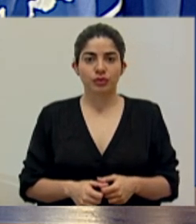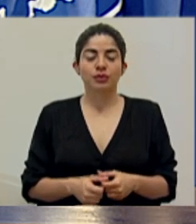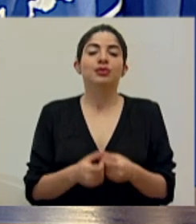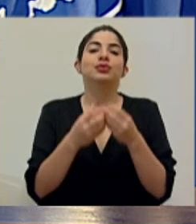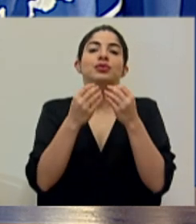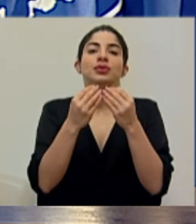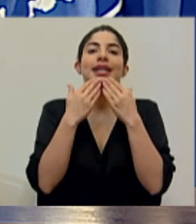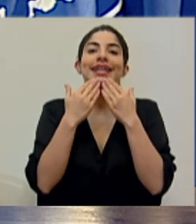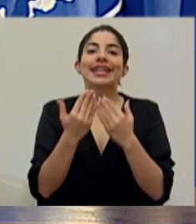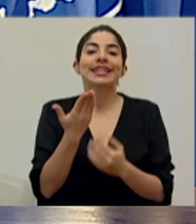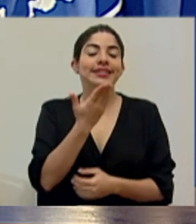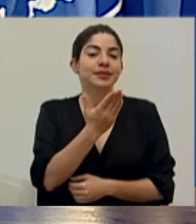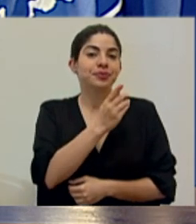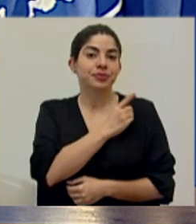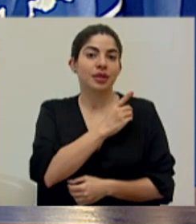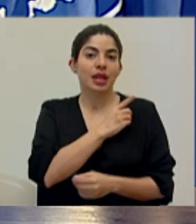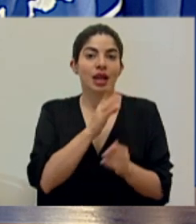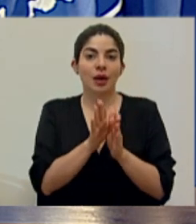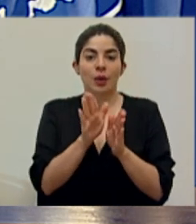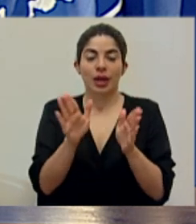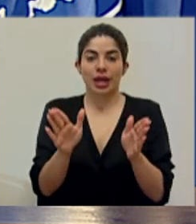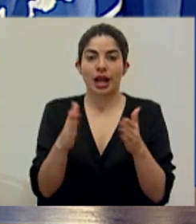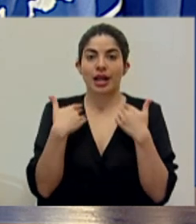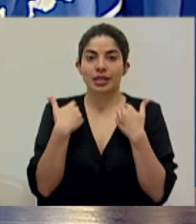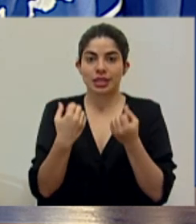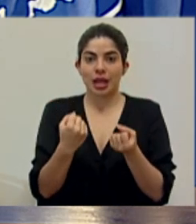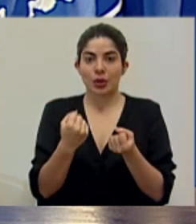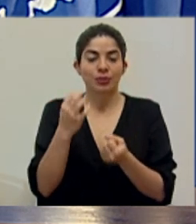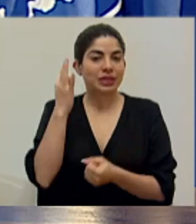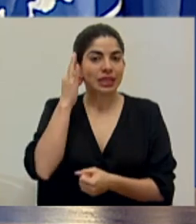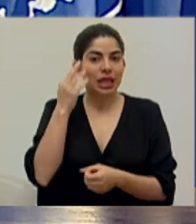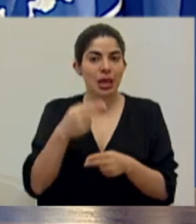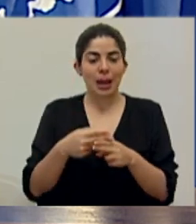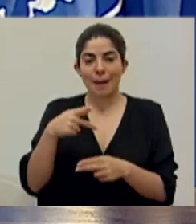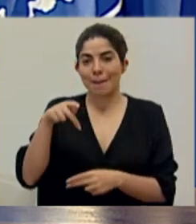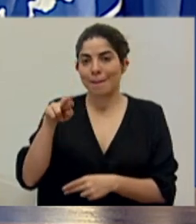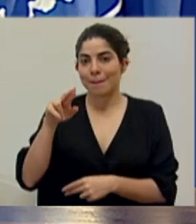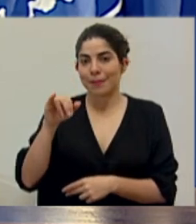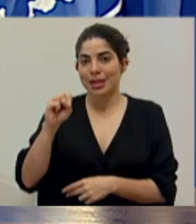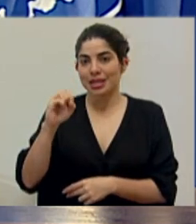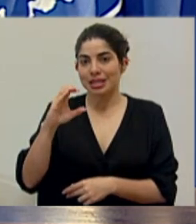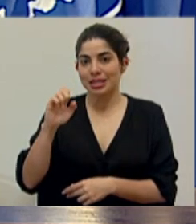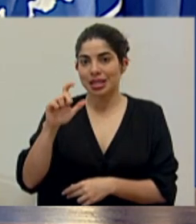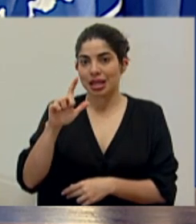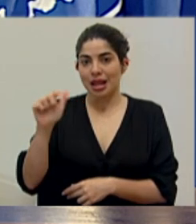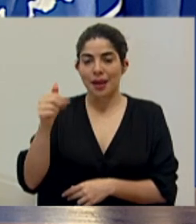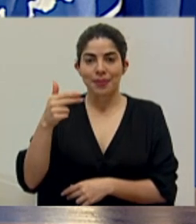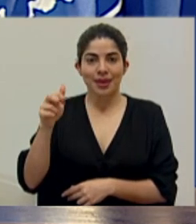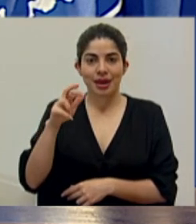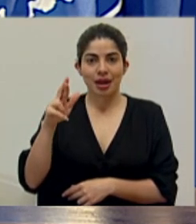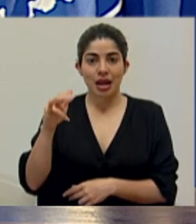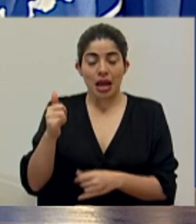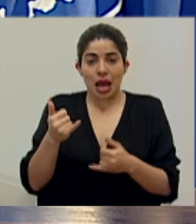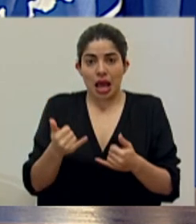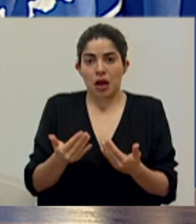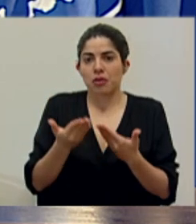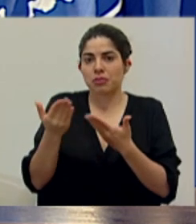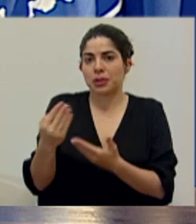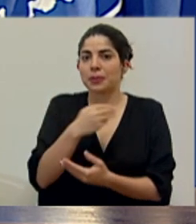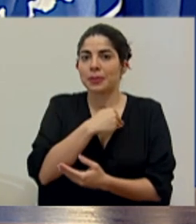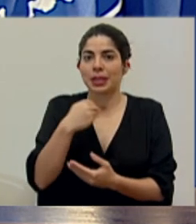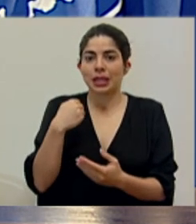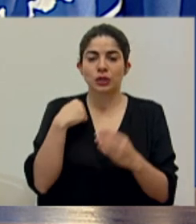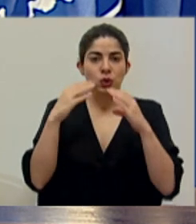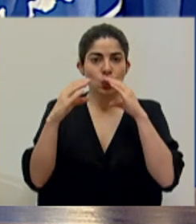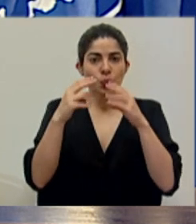Muchísimas gracias a la Directora General de la Salud, la señora Priscila Herrera. De inmediato vamos a escuchar al señor Ministro de Comunicación,